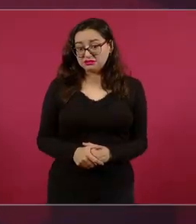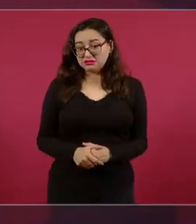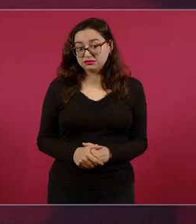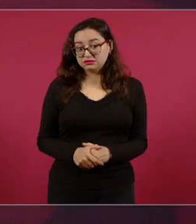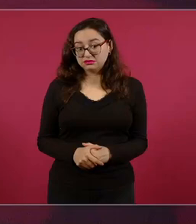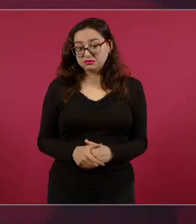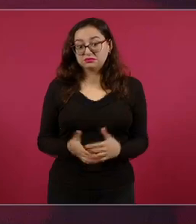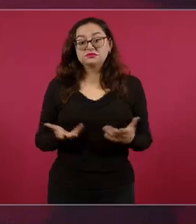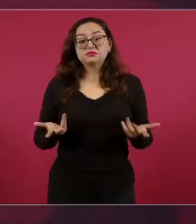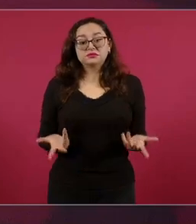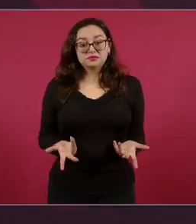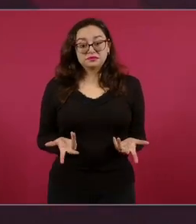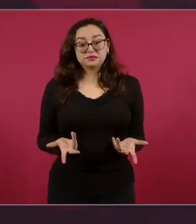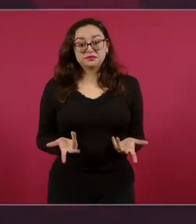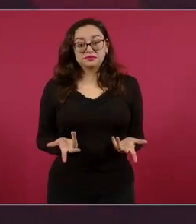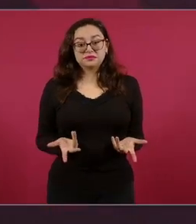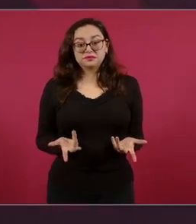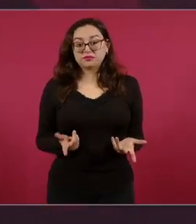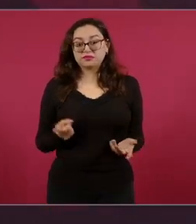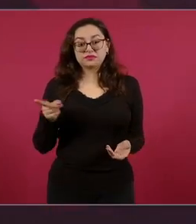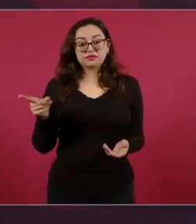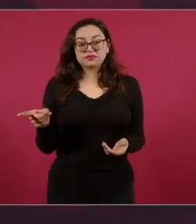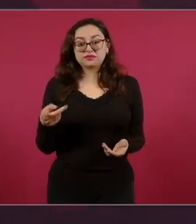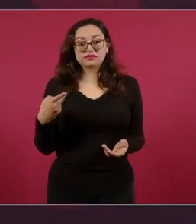nada más que estaba